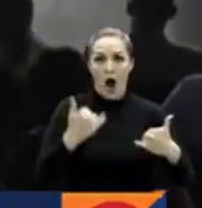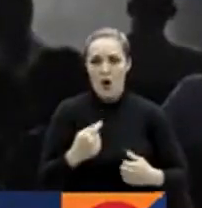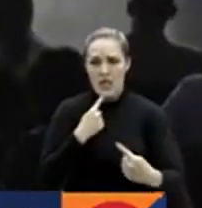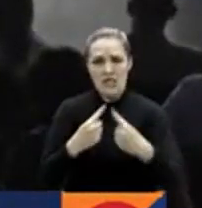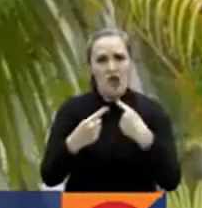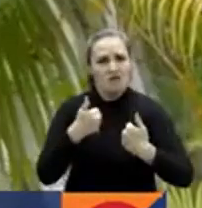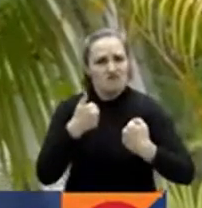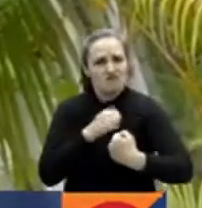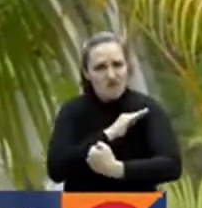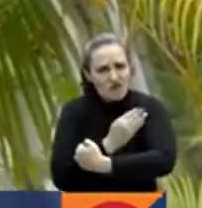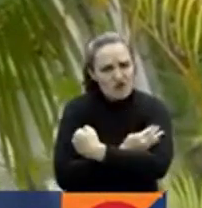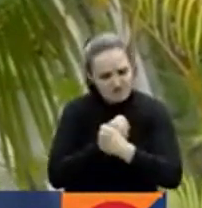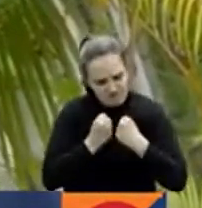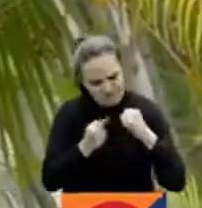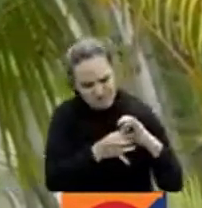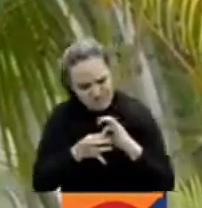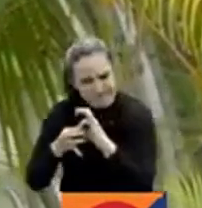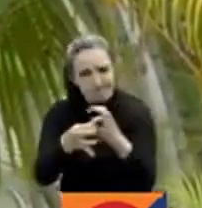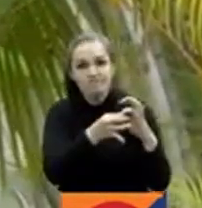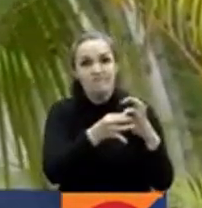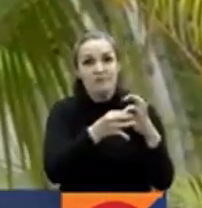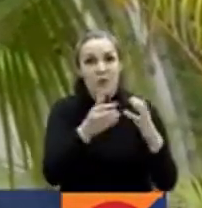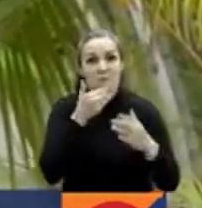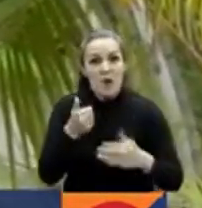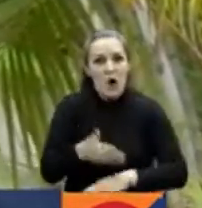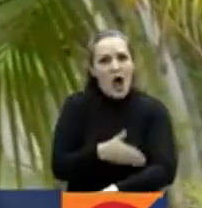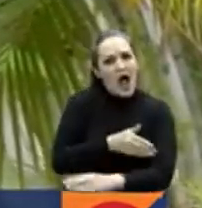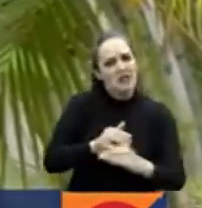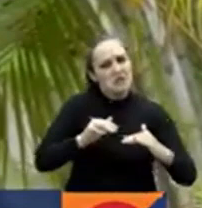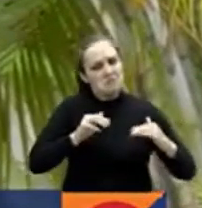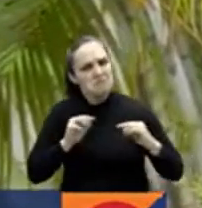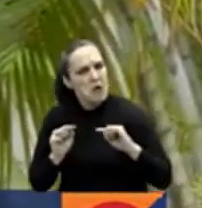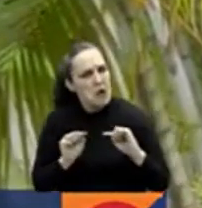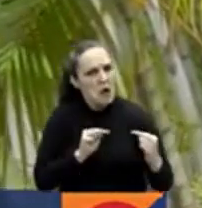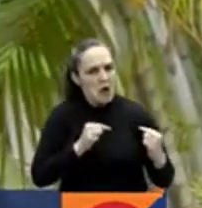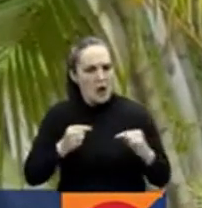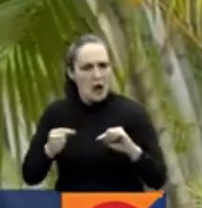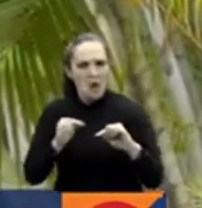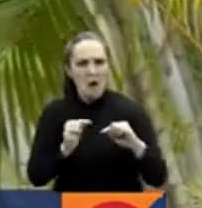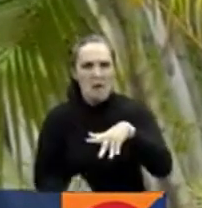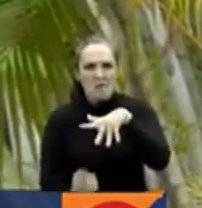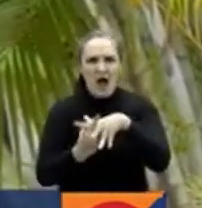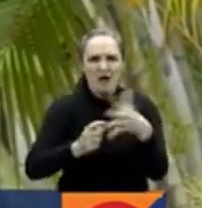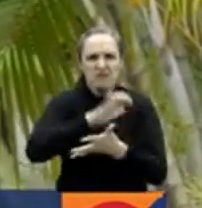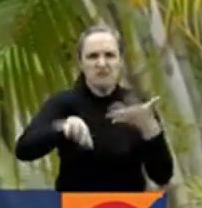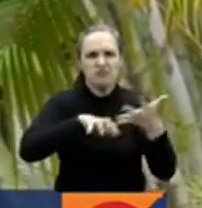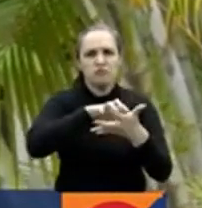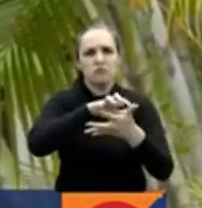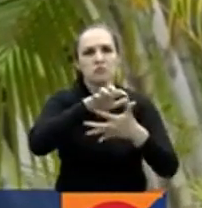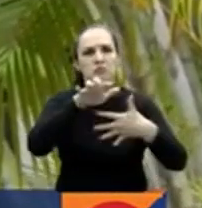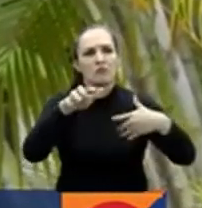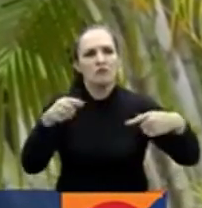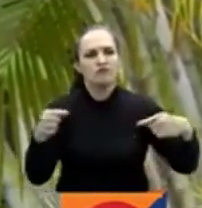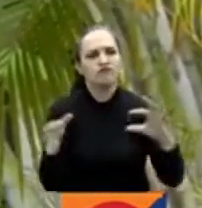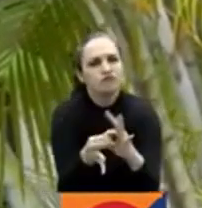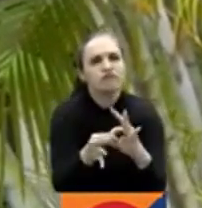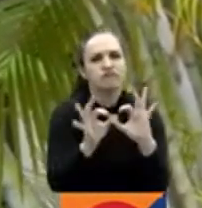fortalecidos. Ha salido fortalecido el proceso y la mesa de diálogos de paz